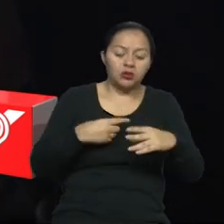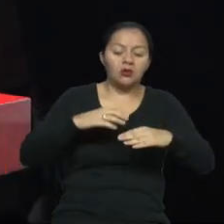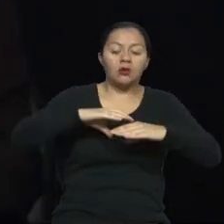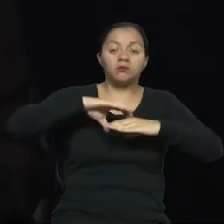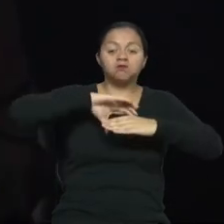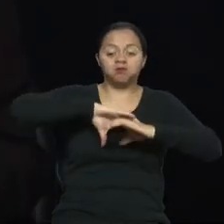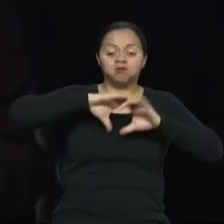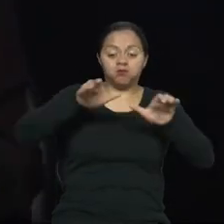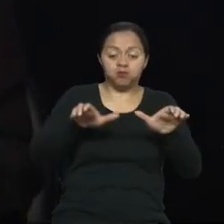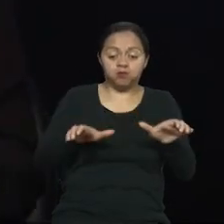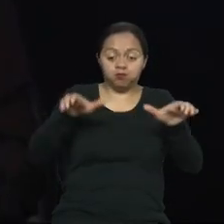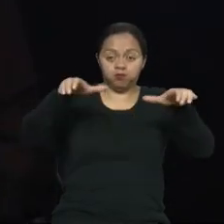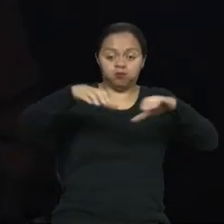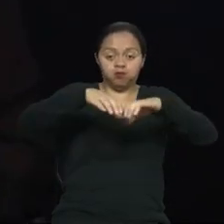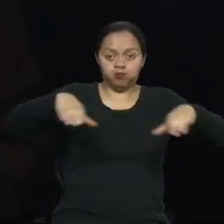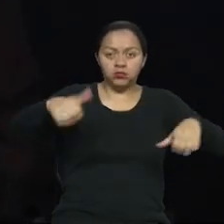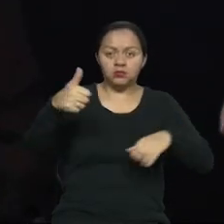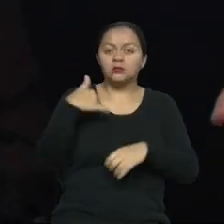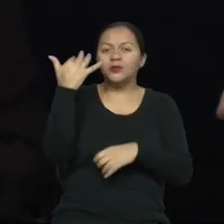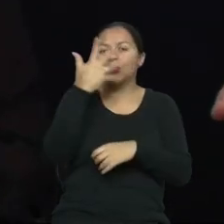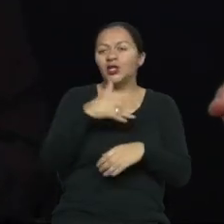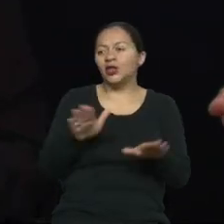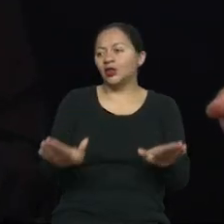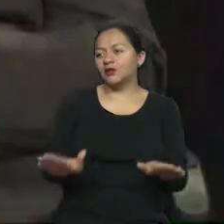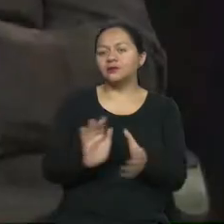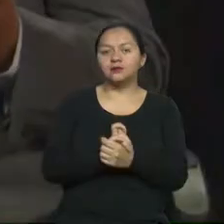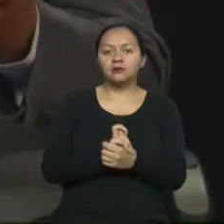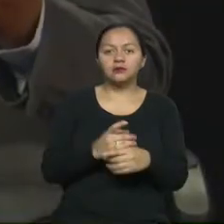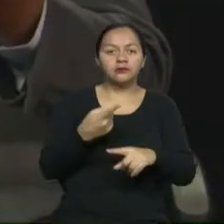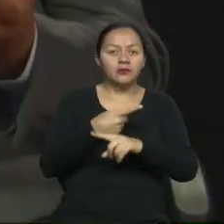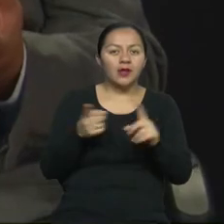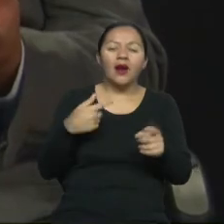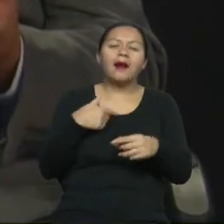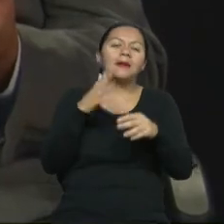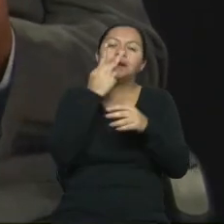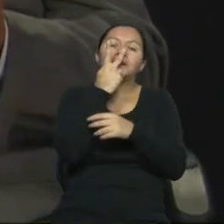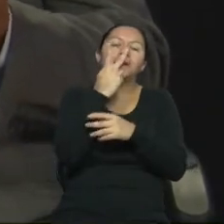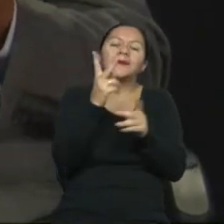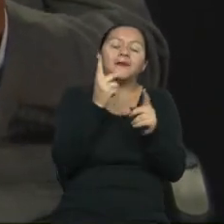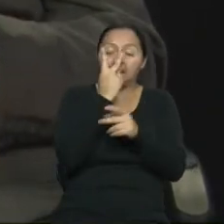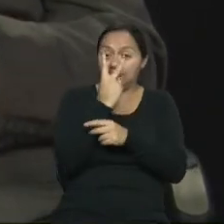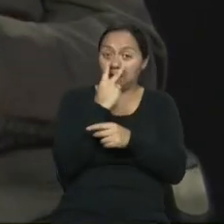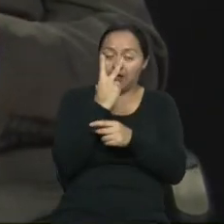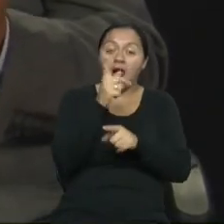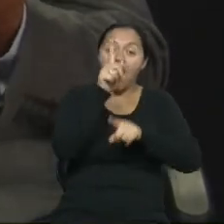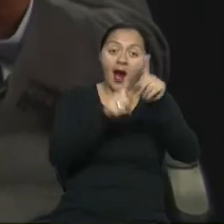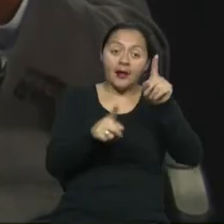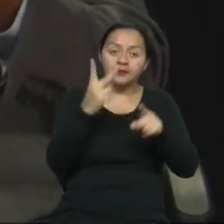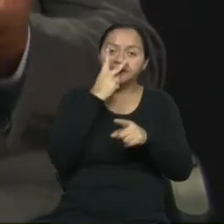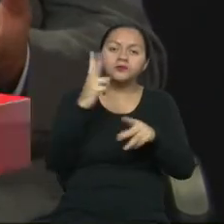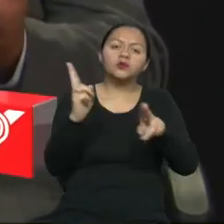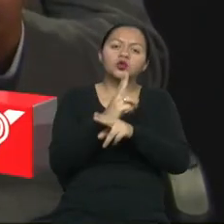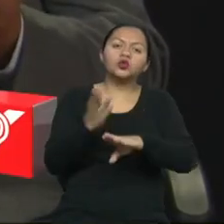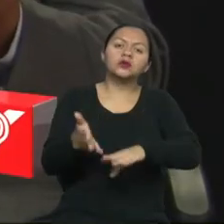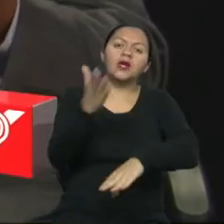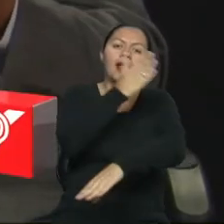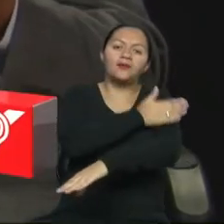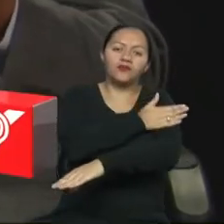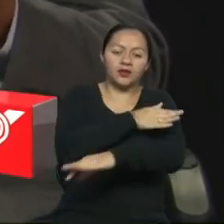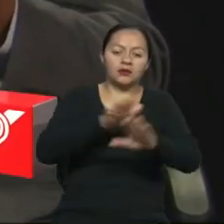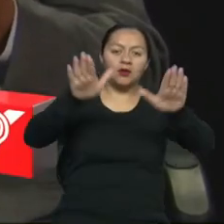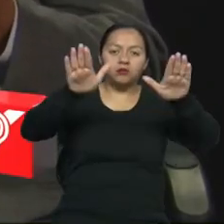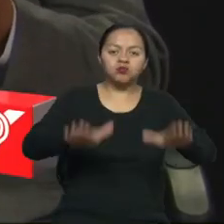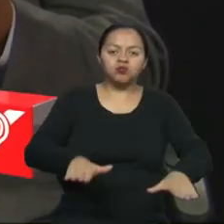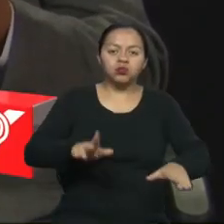podotáctiles de manera de adorno. Hablemoslo de manera ornamental. Exactamente. Se utilizaron porque en ese entonces la norma